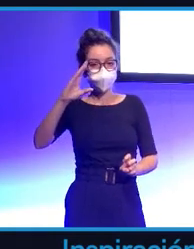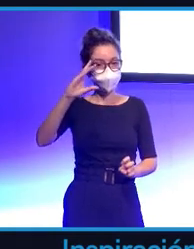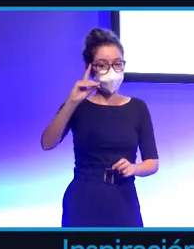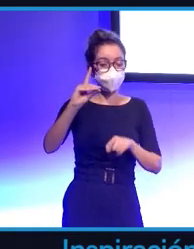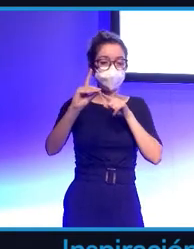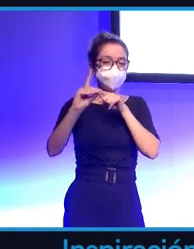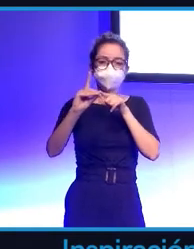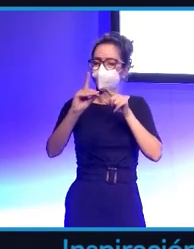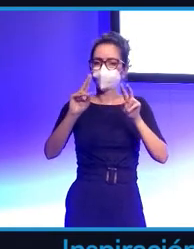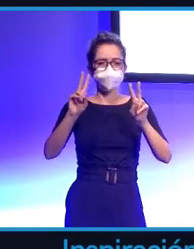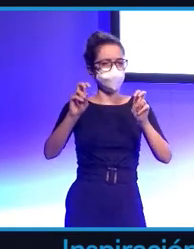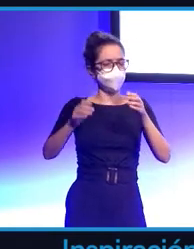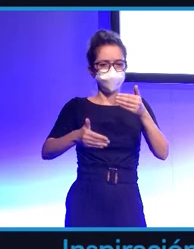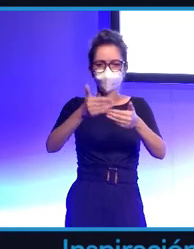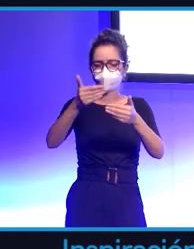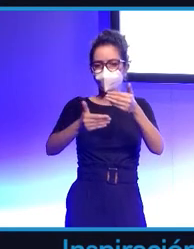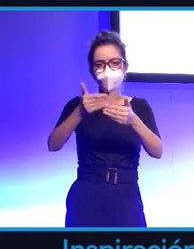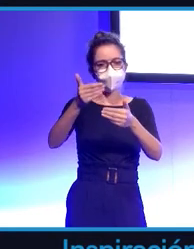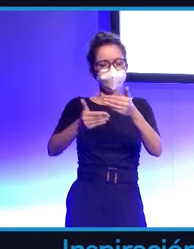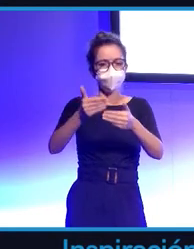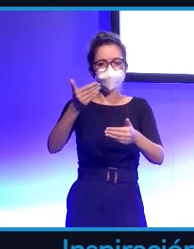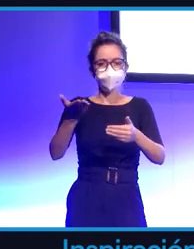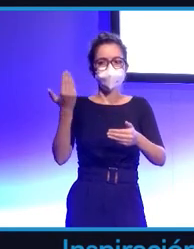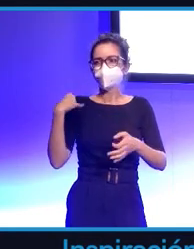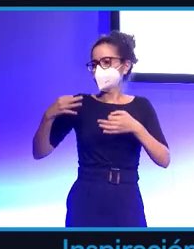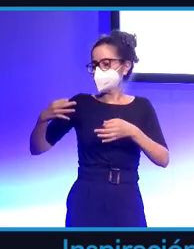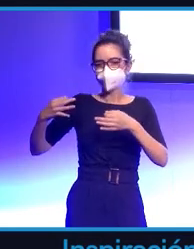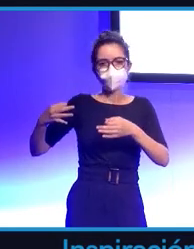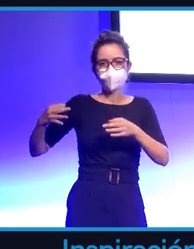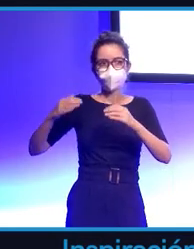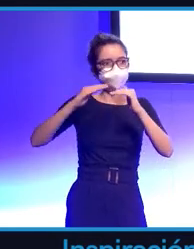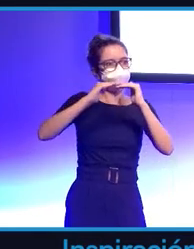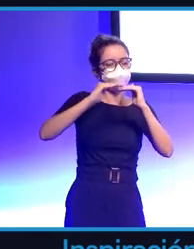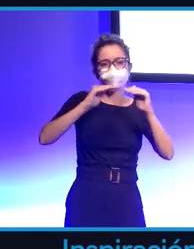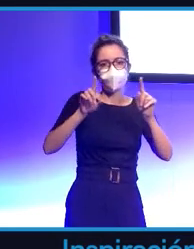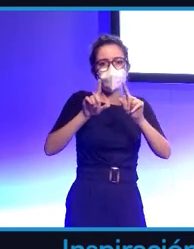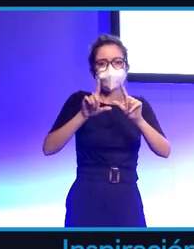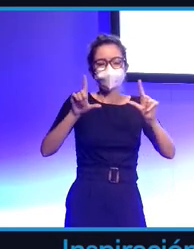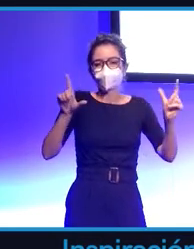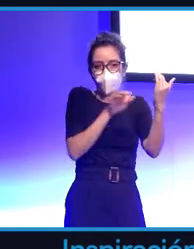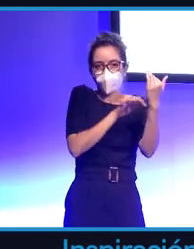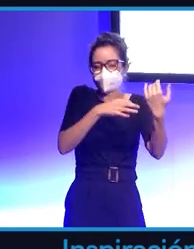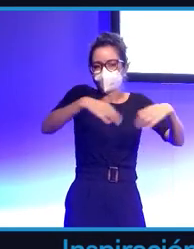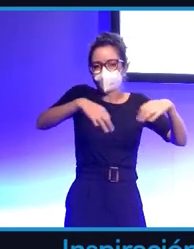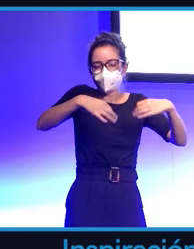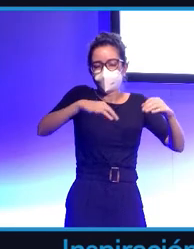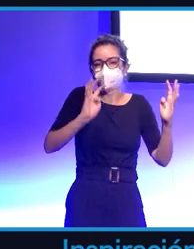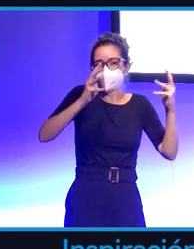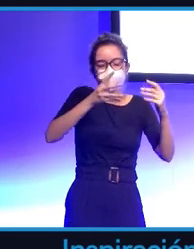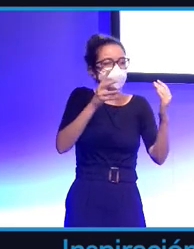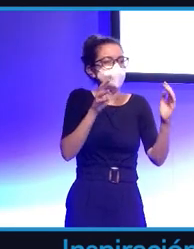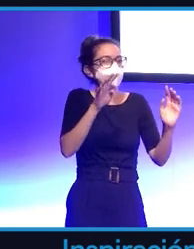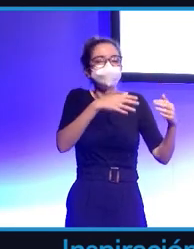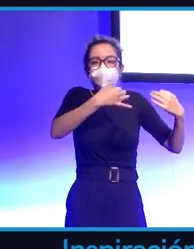de novedades a ese mundo plano que habíamos visto hasta ahora, que era el navegador de toda la vida. Y ahora se va a